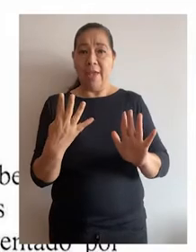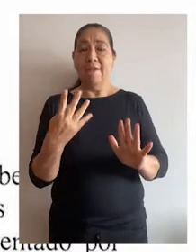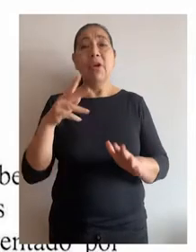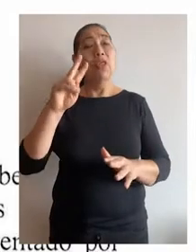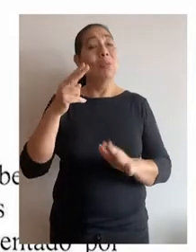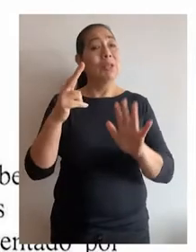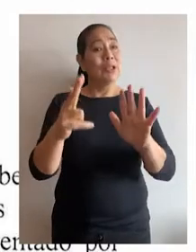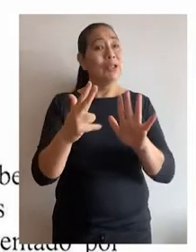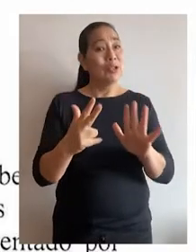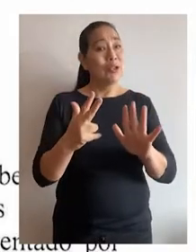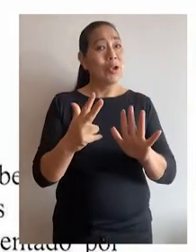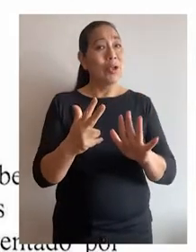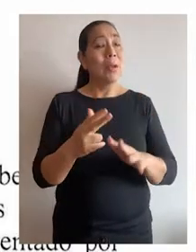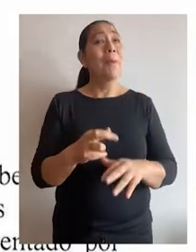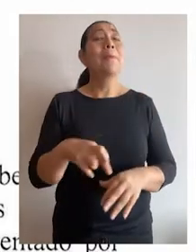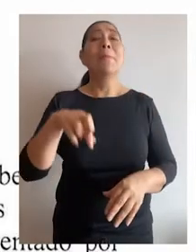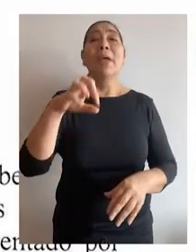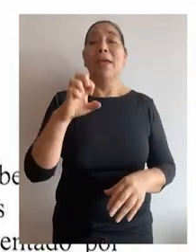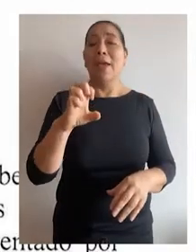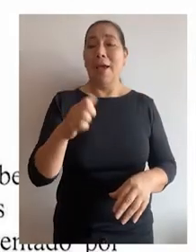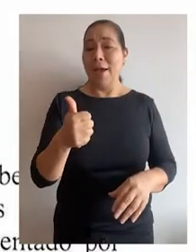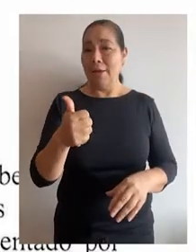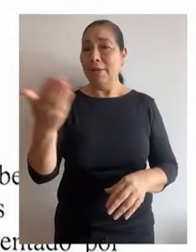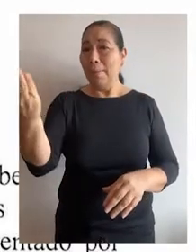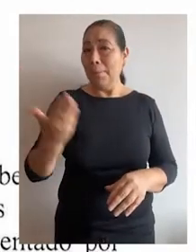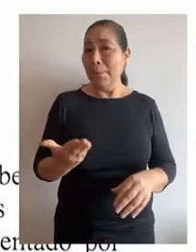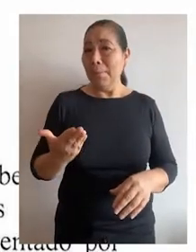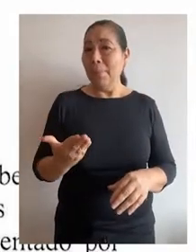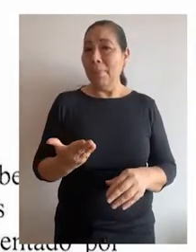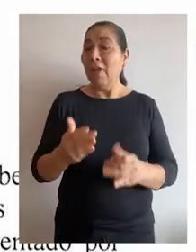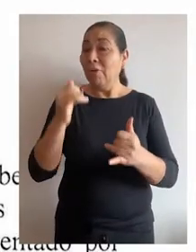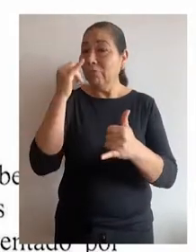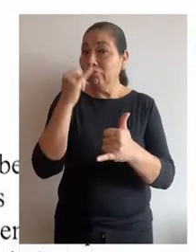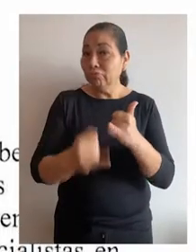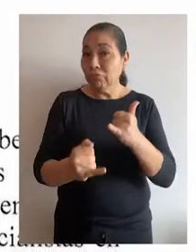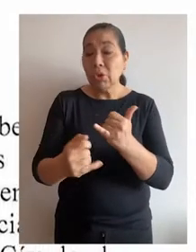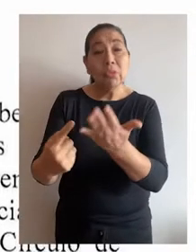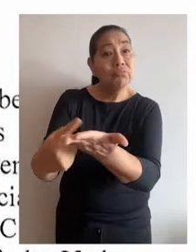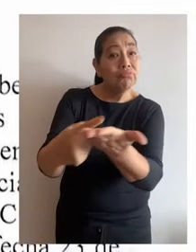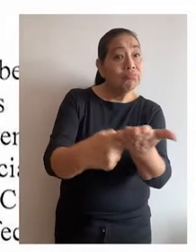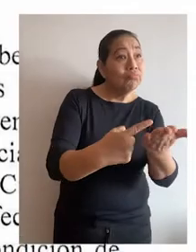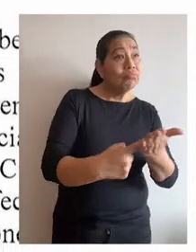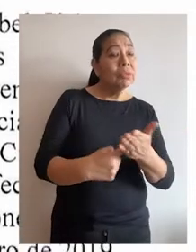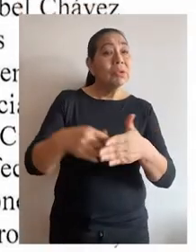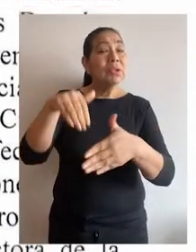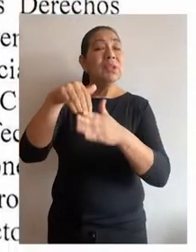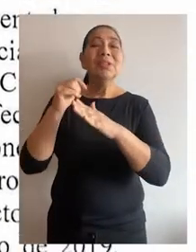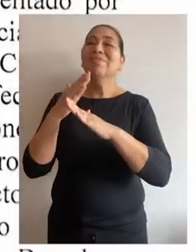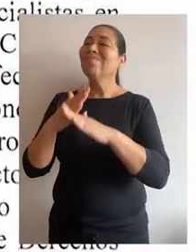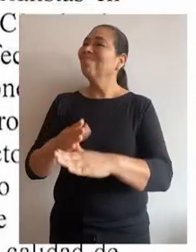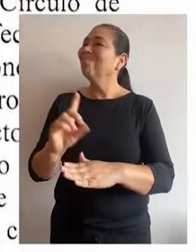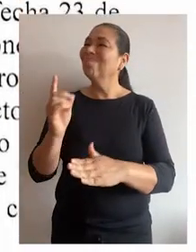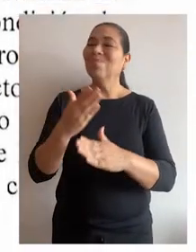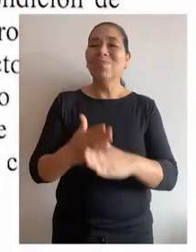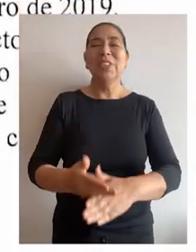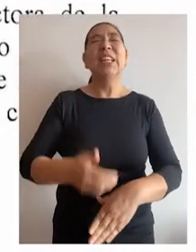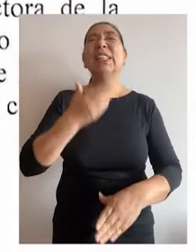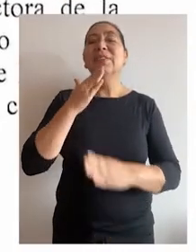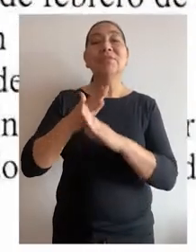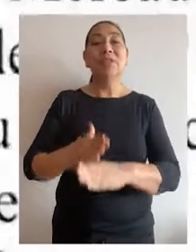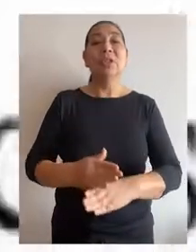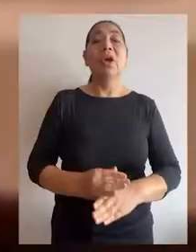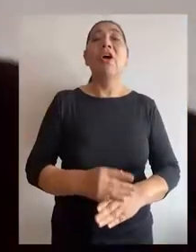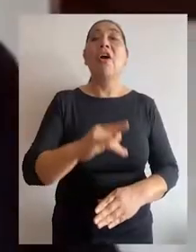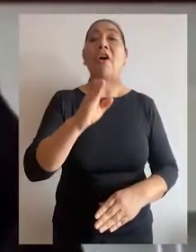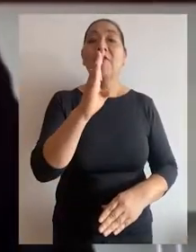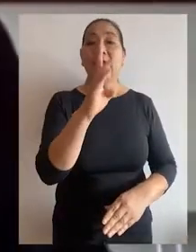-2018-PA-TC. Culminada la deliberación, votaron por rechazar la demanda a los